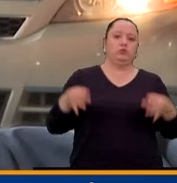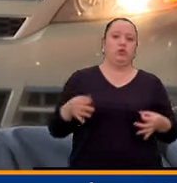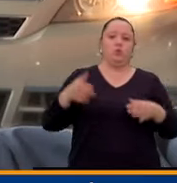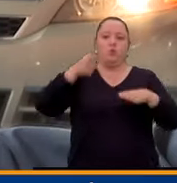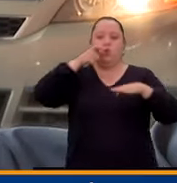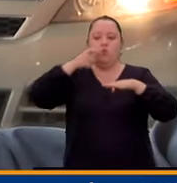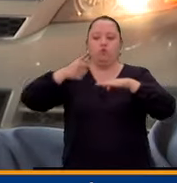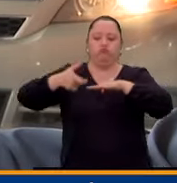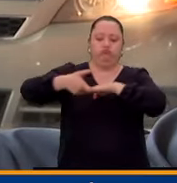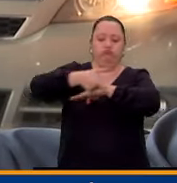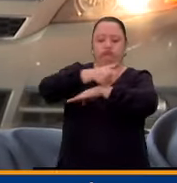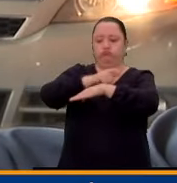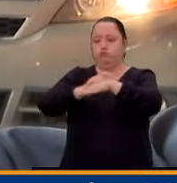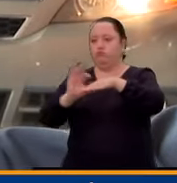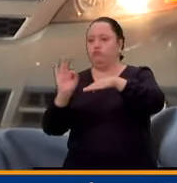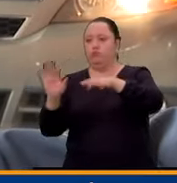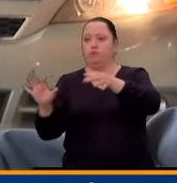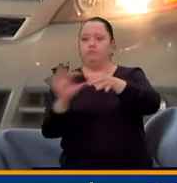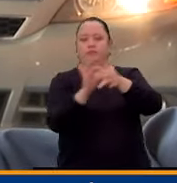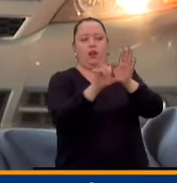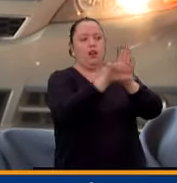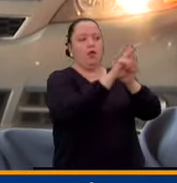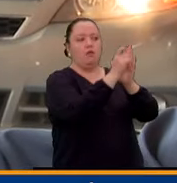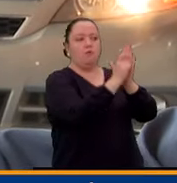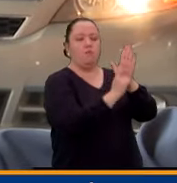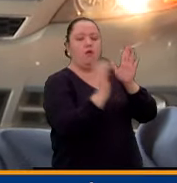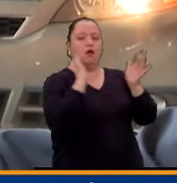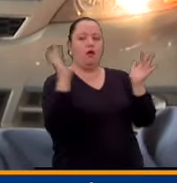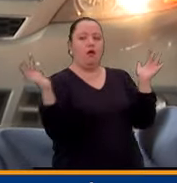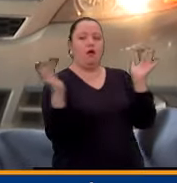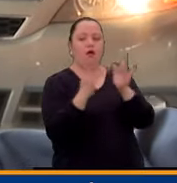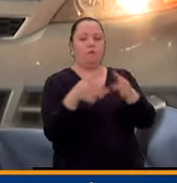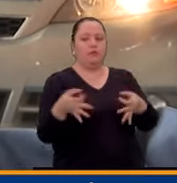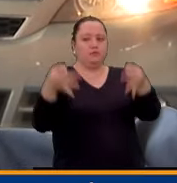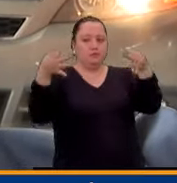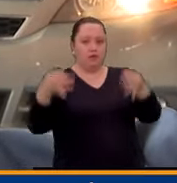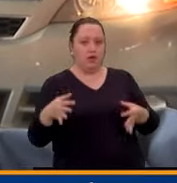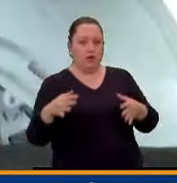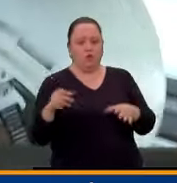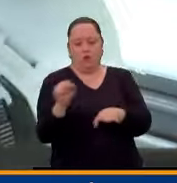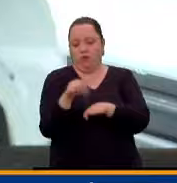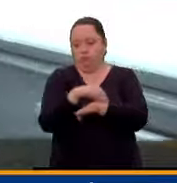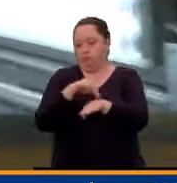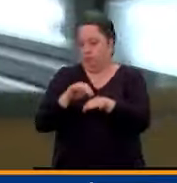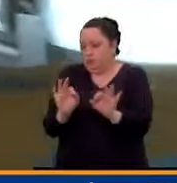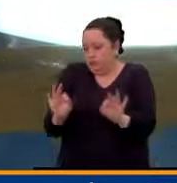lo que la ley necesita o la seguridad que uno pueda tener en un vehículo.